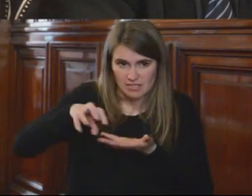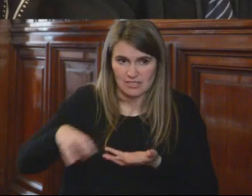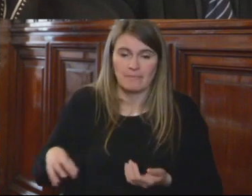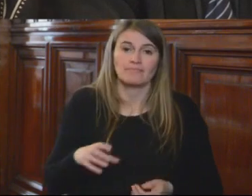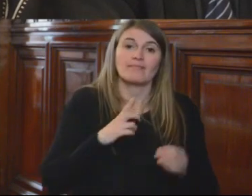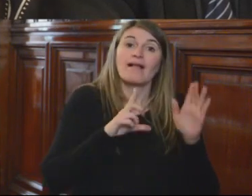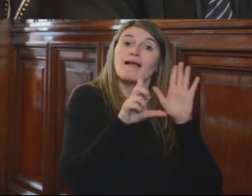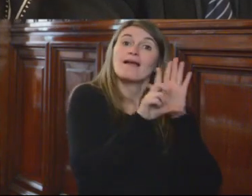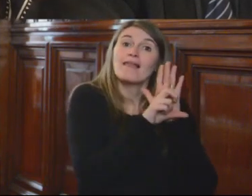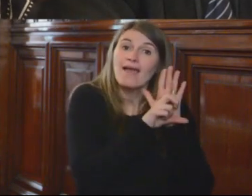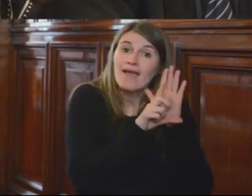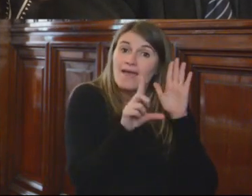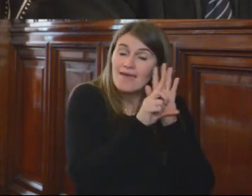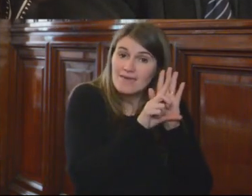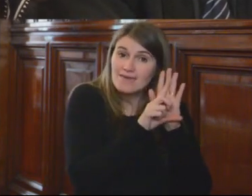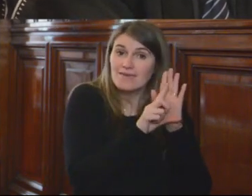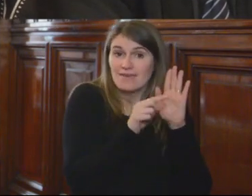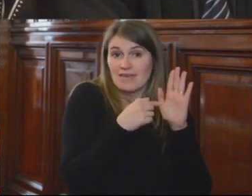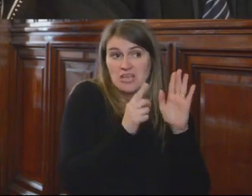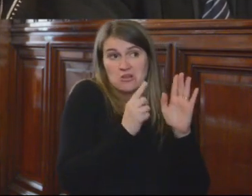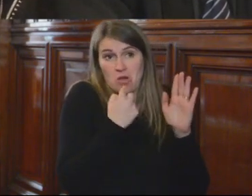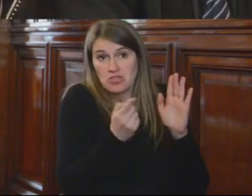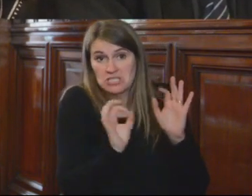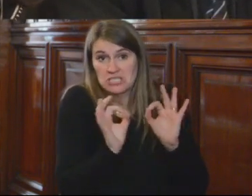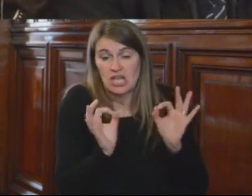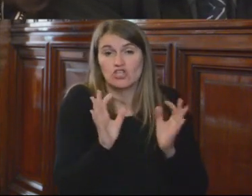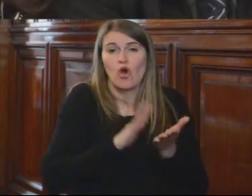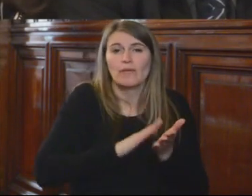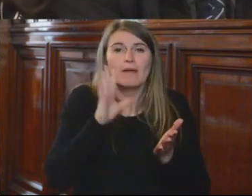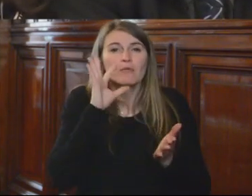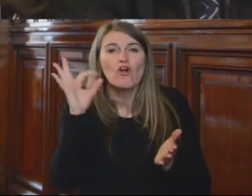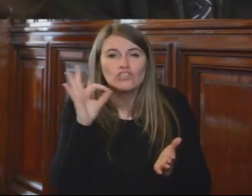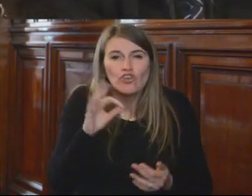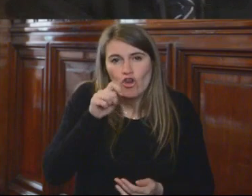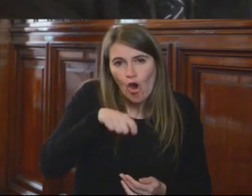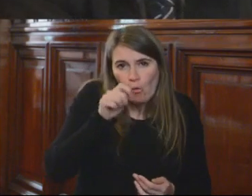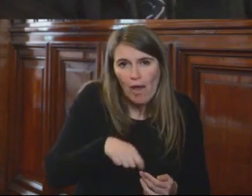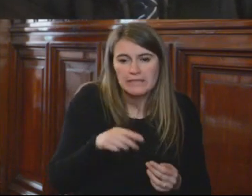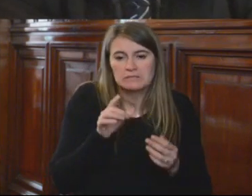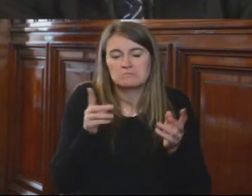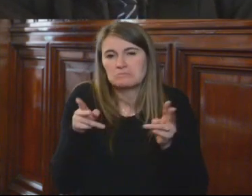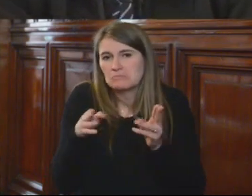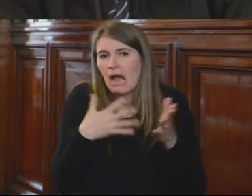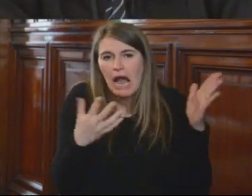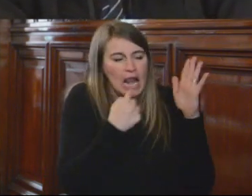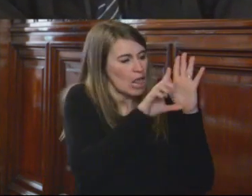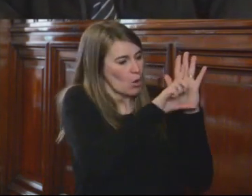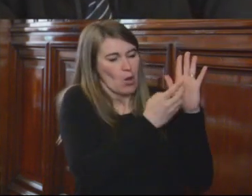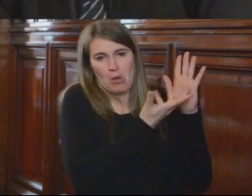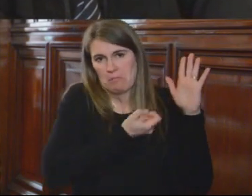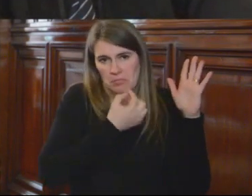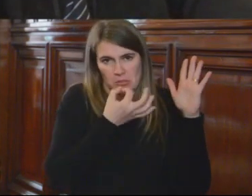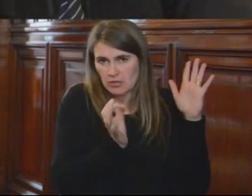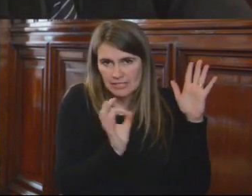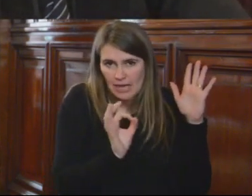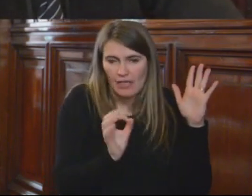establece absolutamente nada respecto a la transitoriedad de los jueces, no interviene en lo que refiere a la